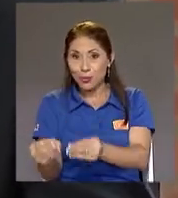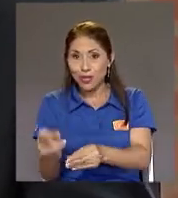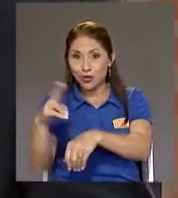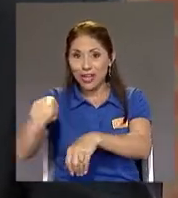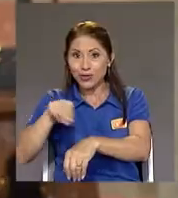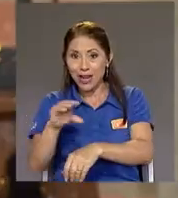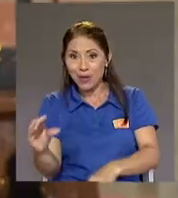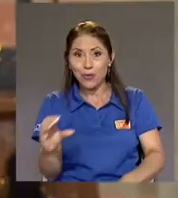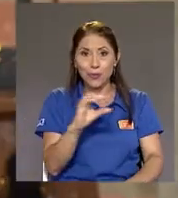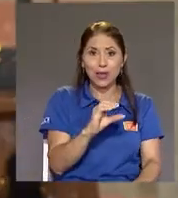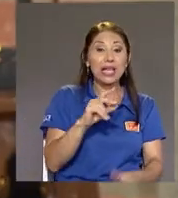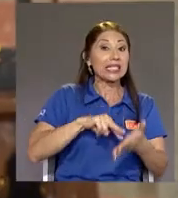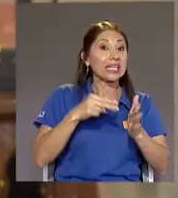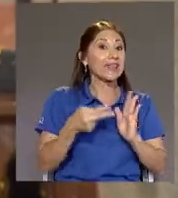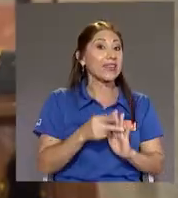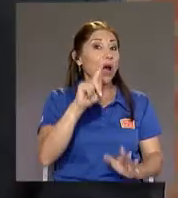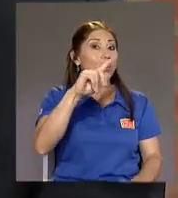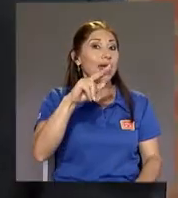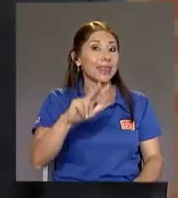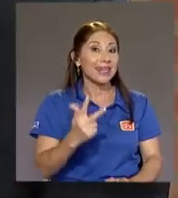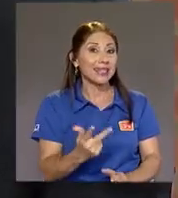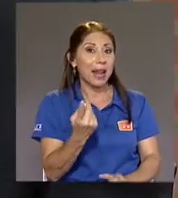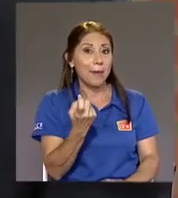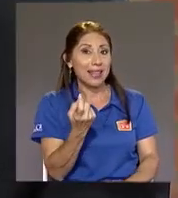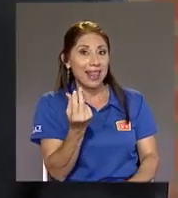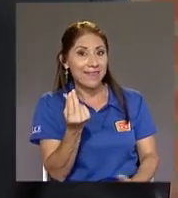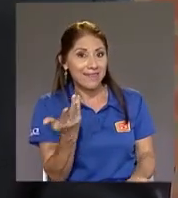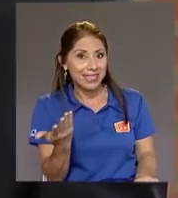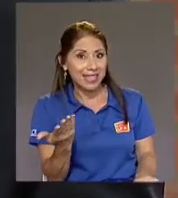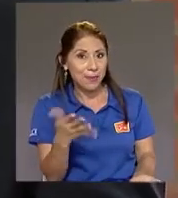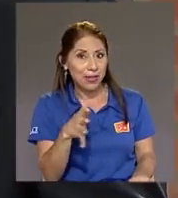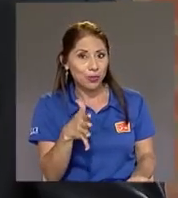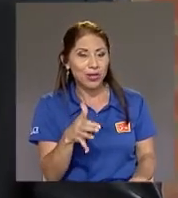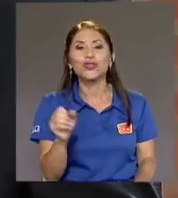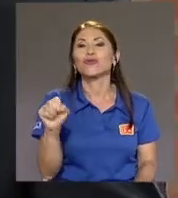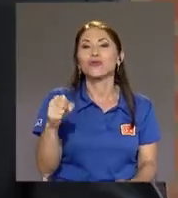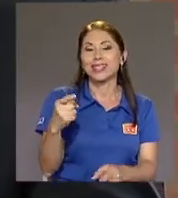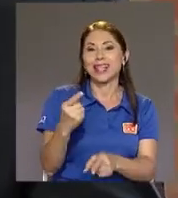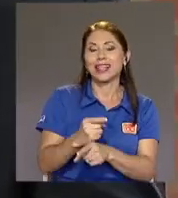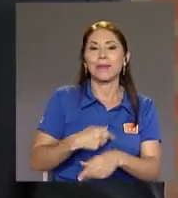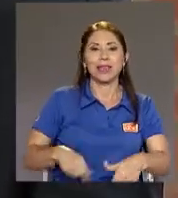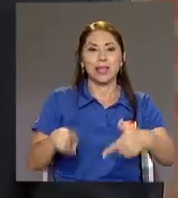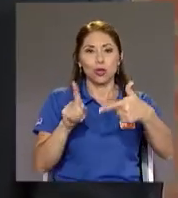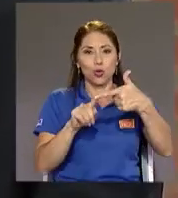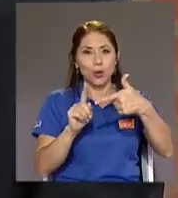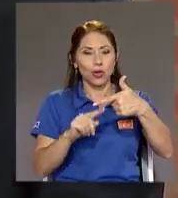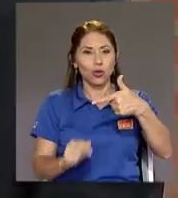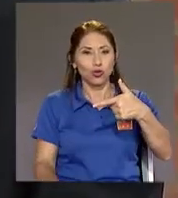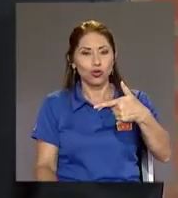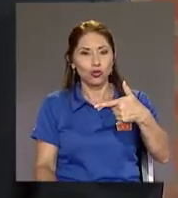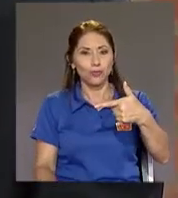sea Una tercera parte Del déficit Más o menos Más o menos Exactamente Punto número dos